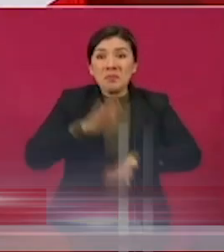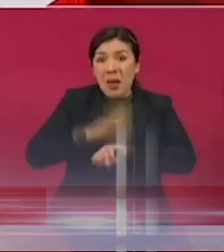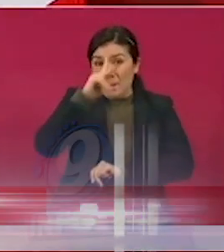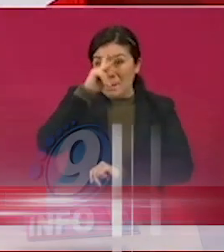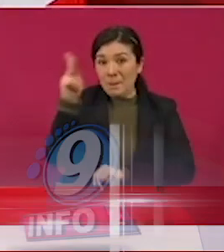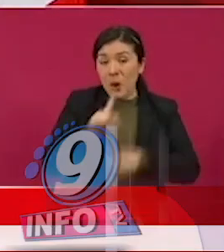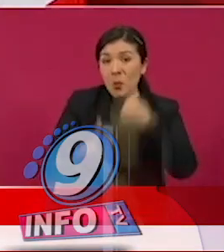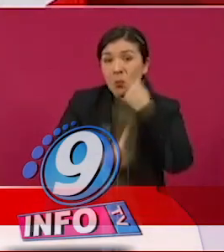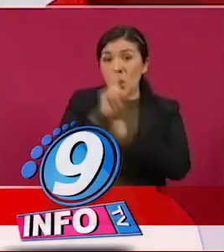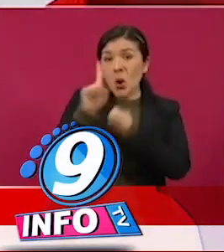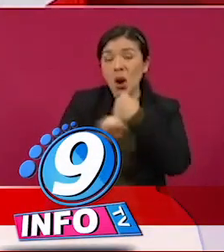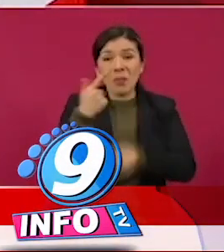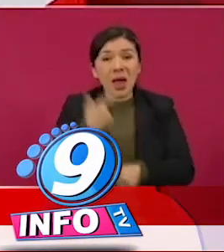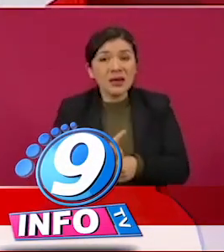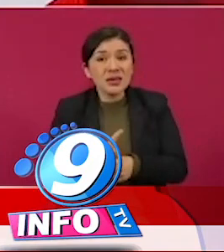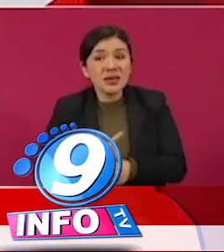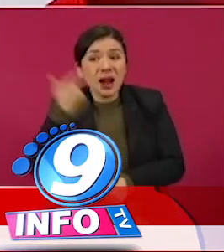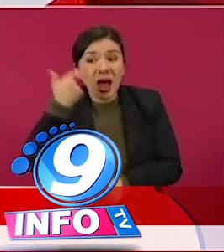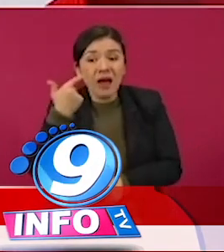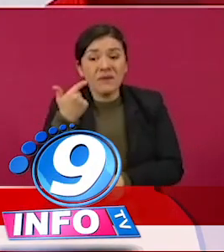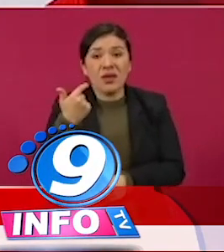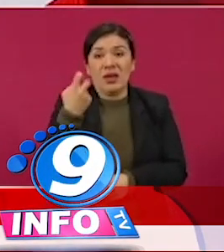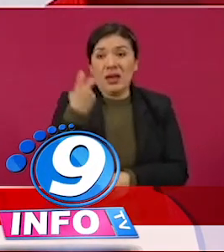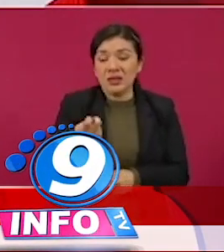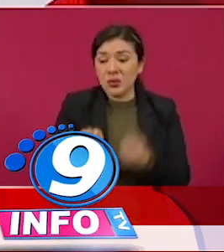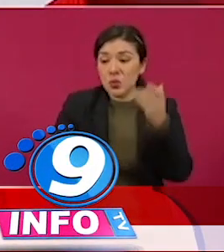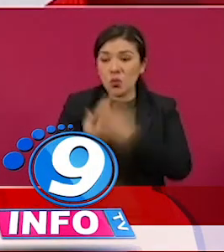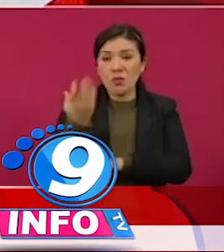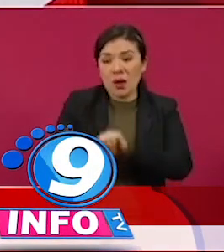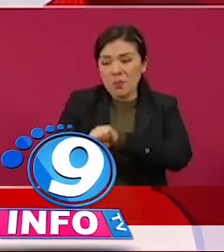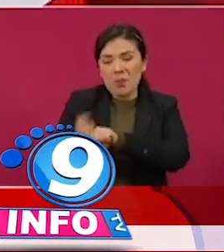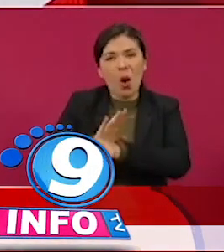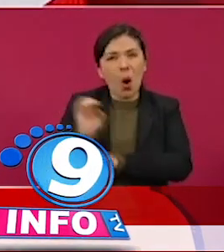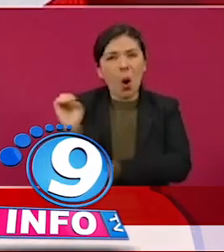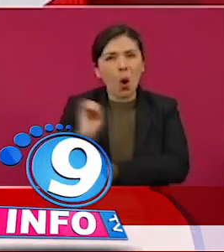graves con la nueva variante,